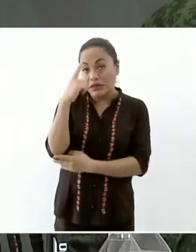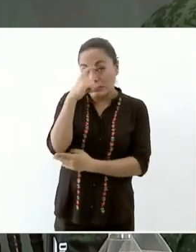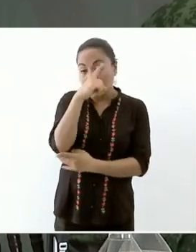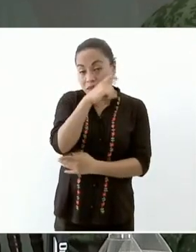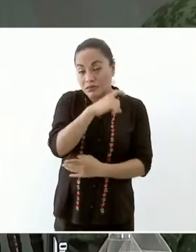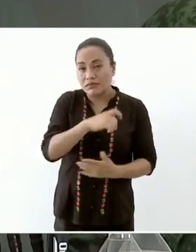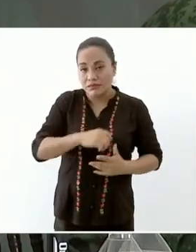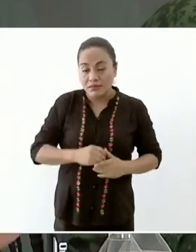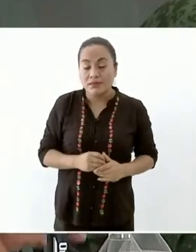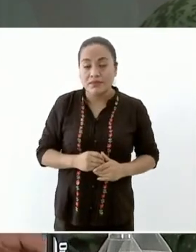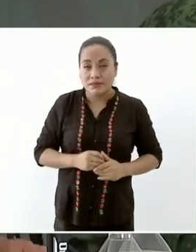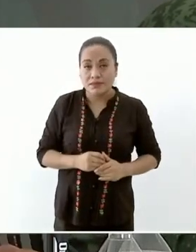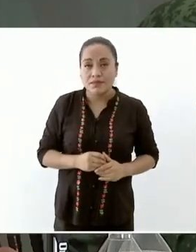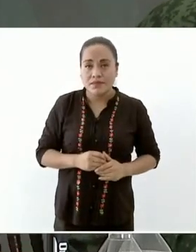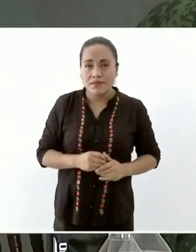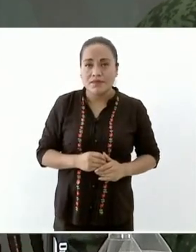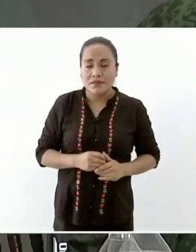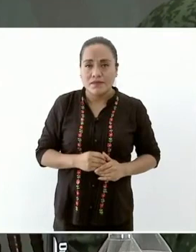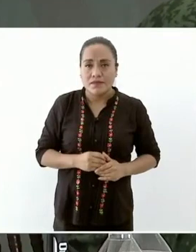tenemos que